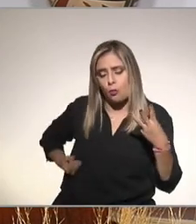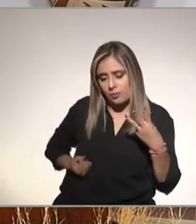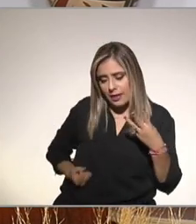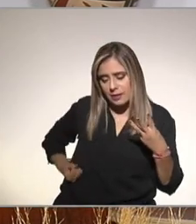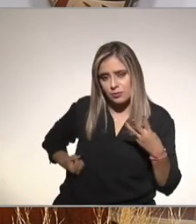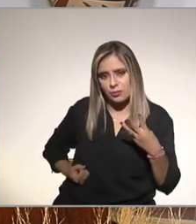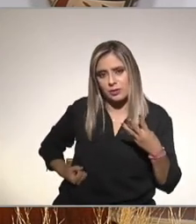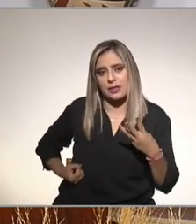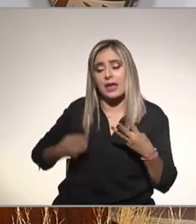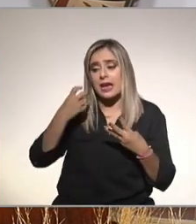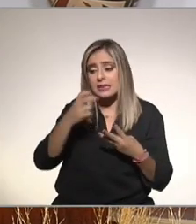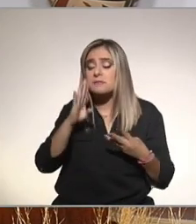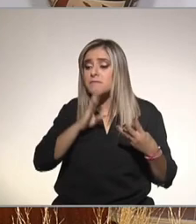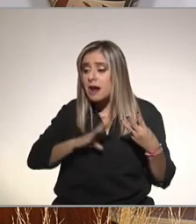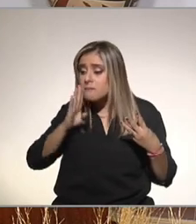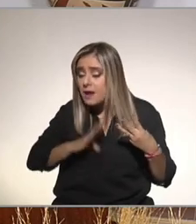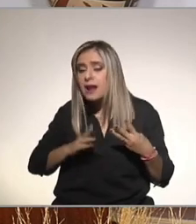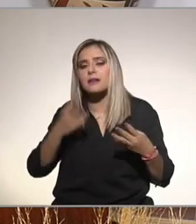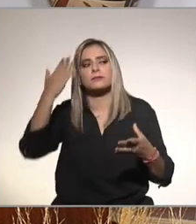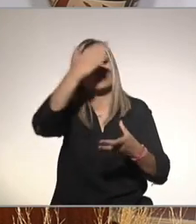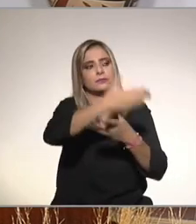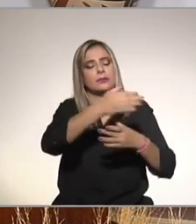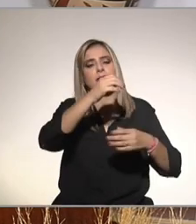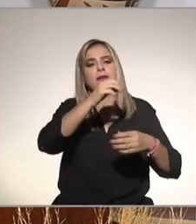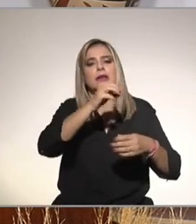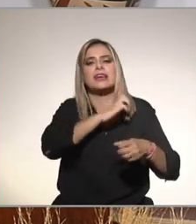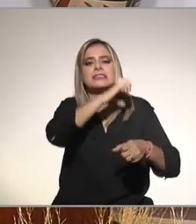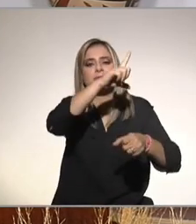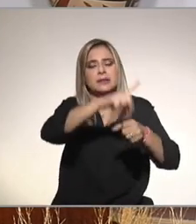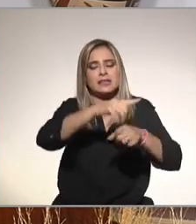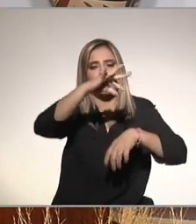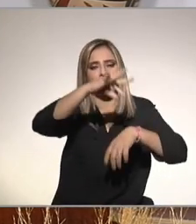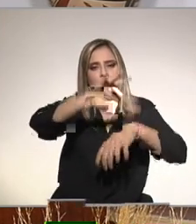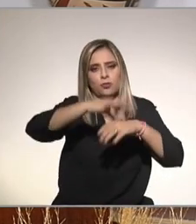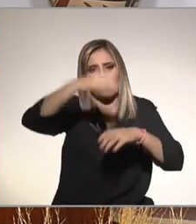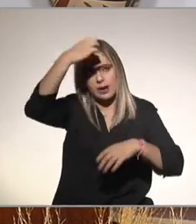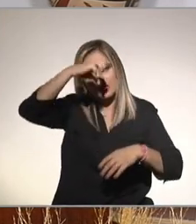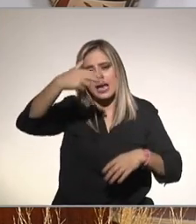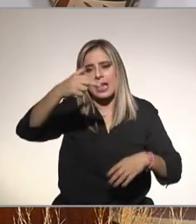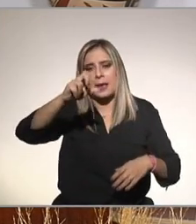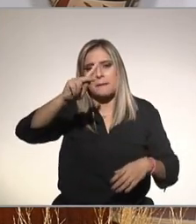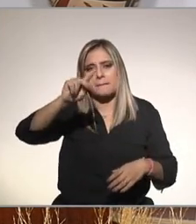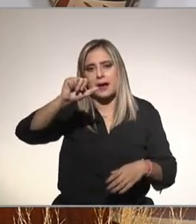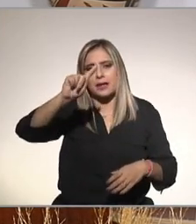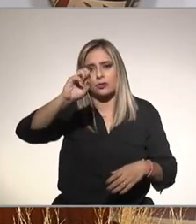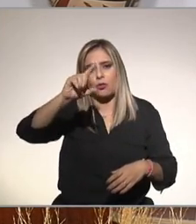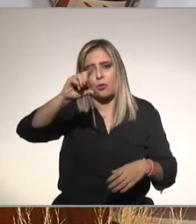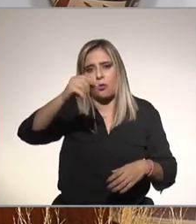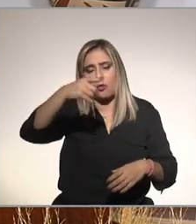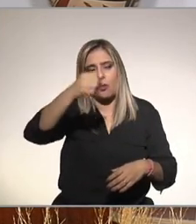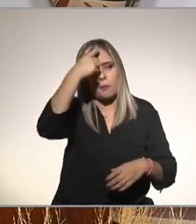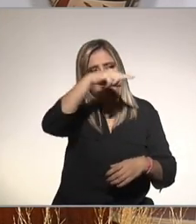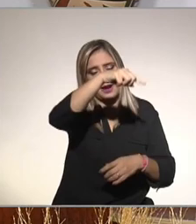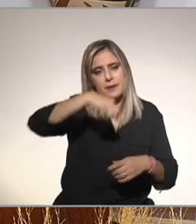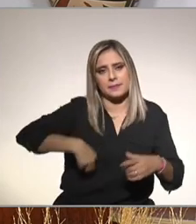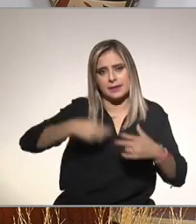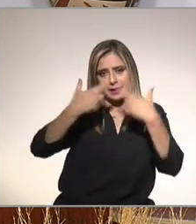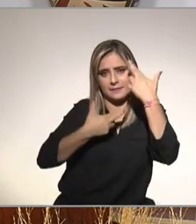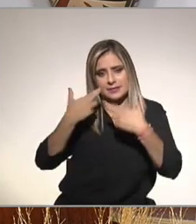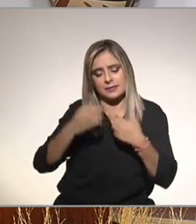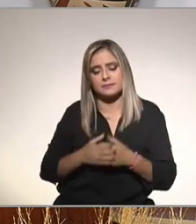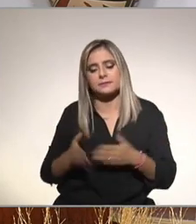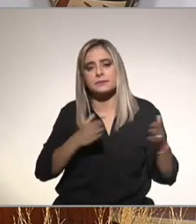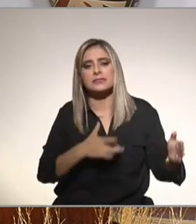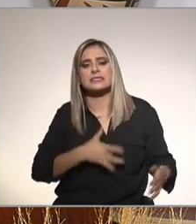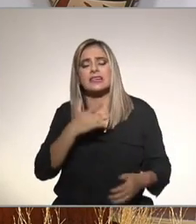empezar si de ahí sale alteración acudir con los especialistas que probablemente te harán una biografía esos son los estudios que me preguntan ¿qué síntomas hay?